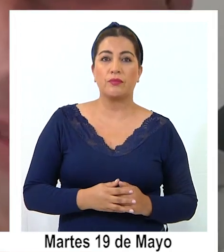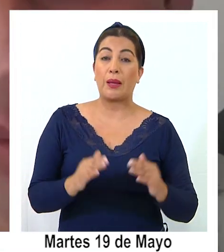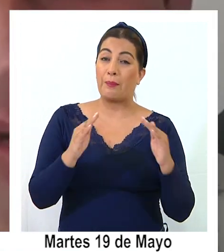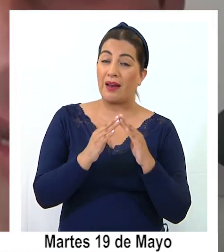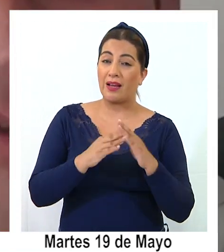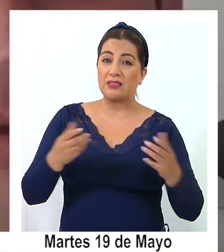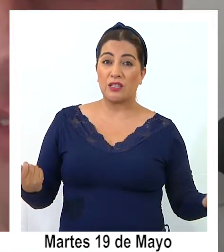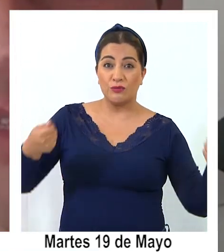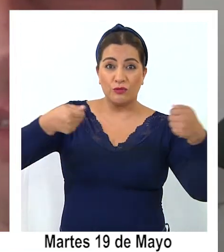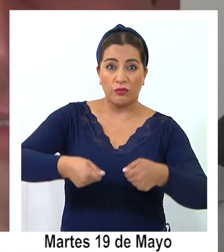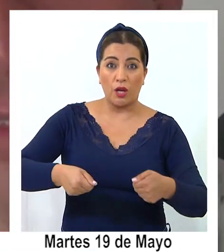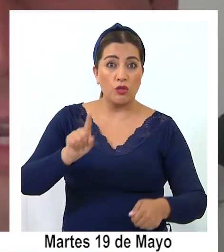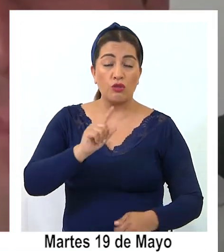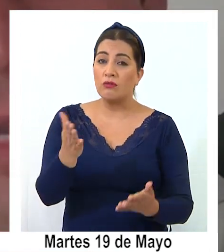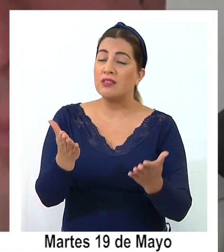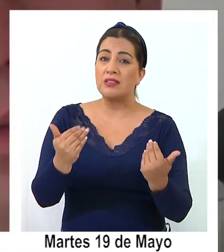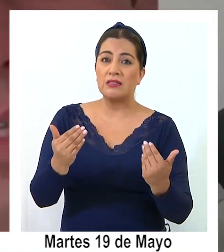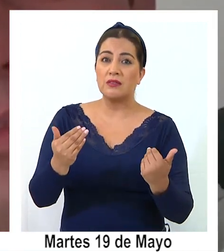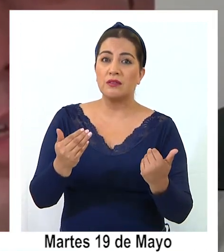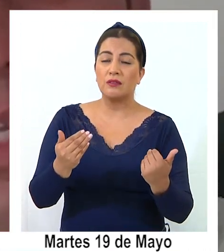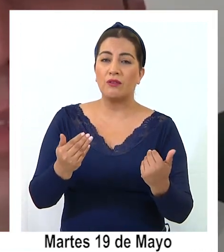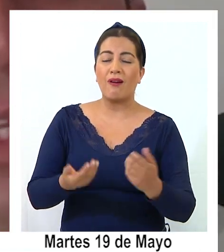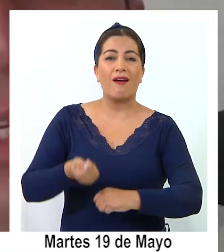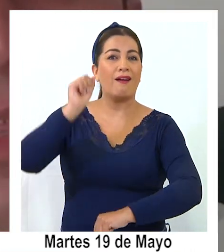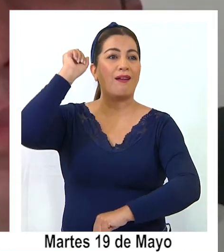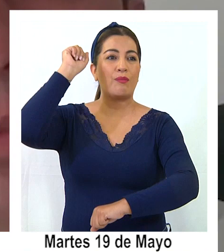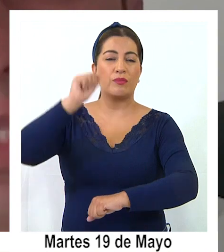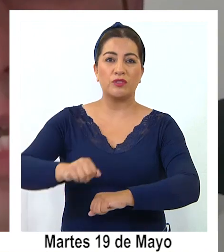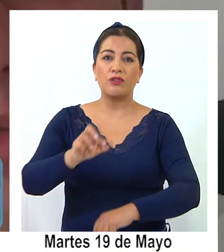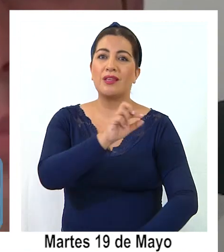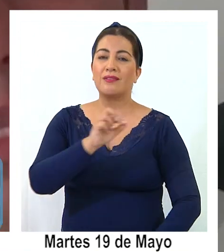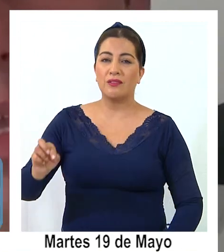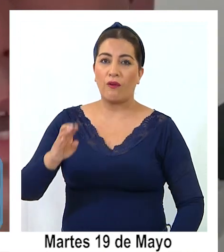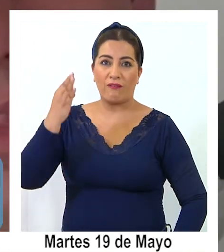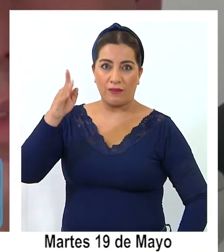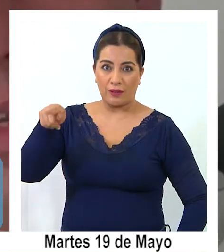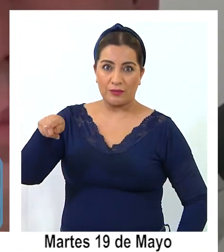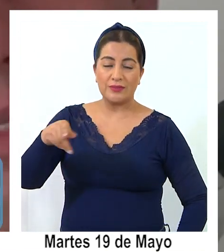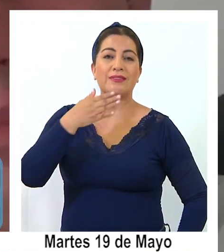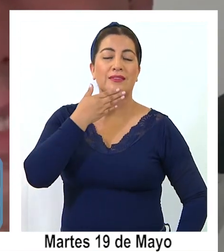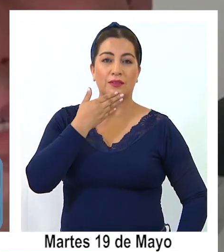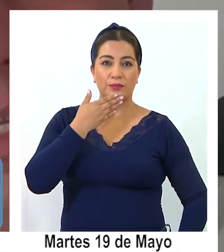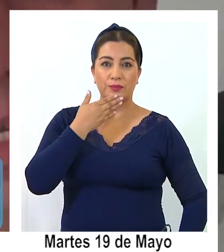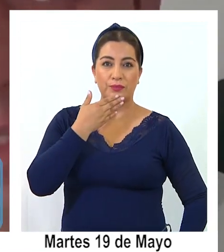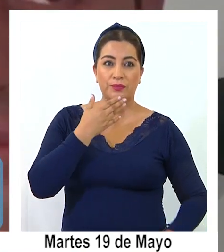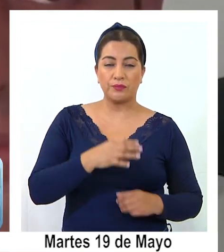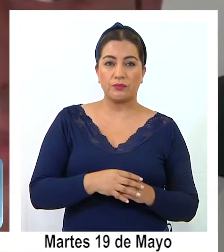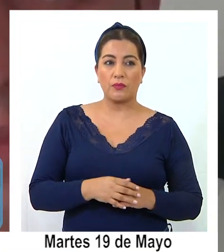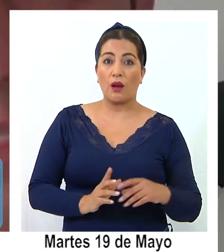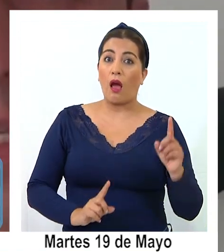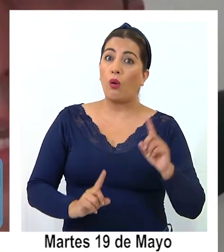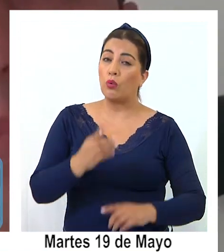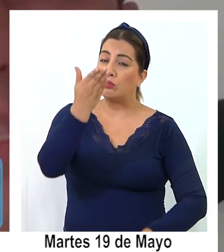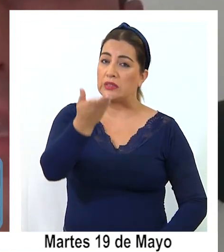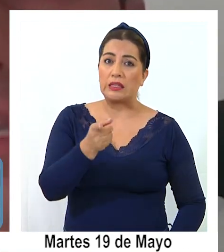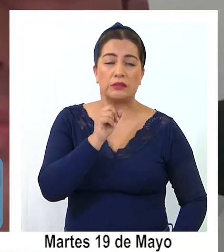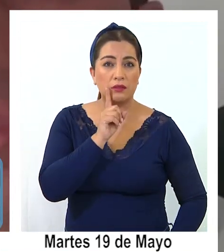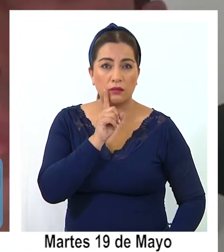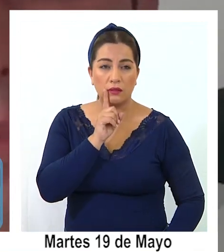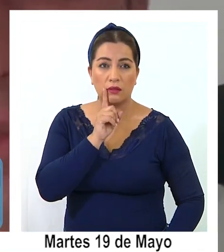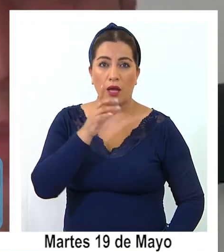subsidio en particular, no se necesita la preaprobación del crédito hipotecario. Adicionalmente, en el caso de que usted tenga